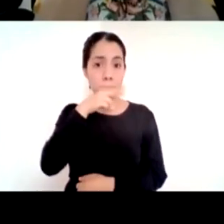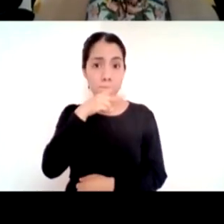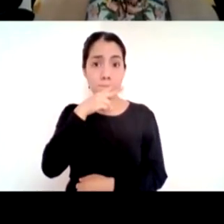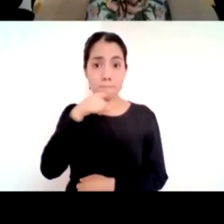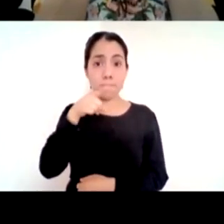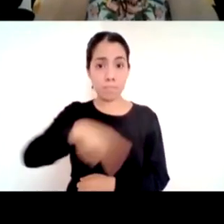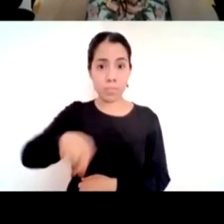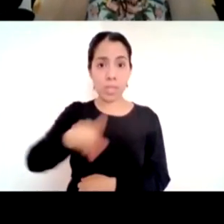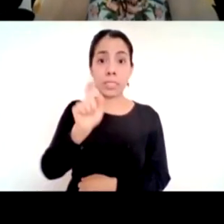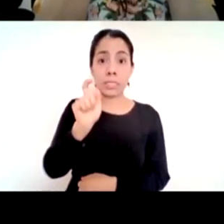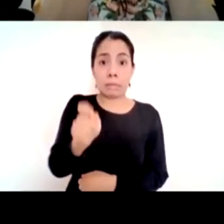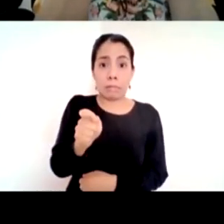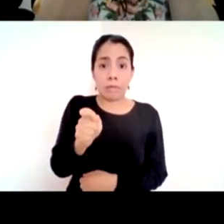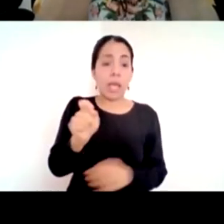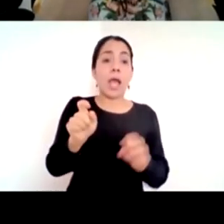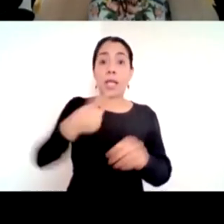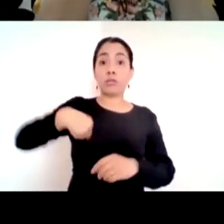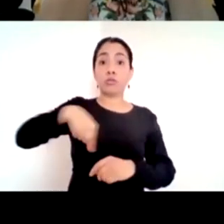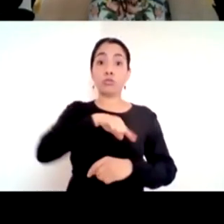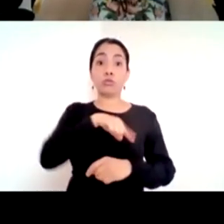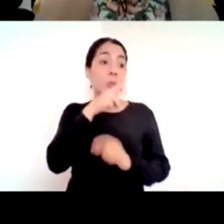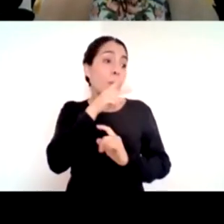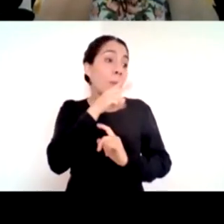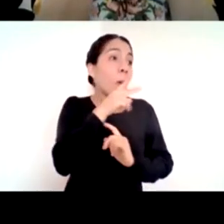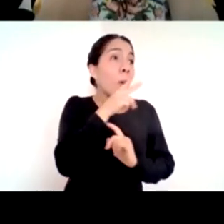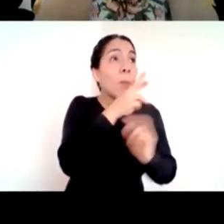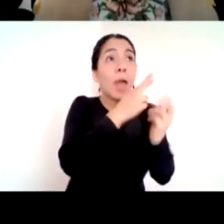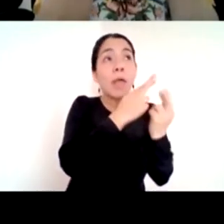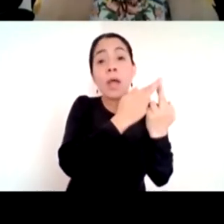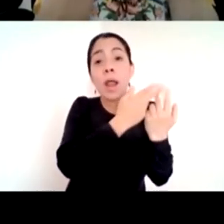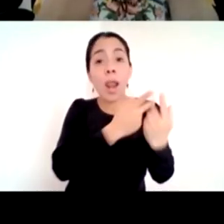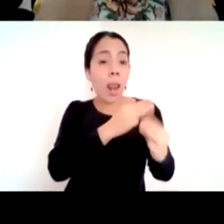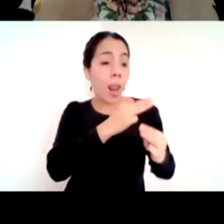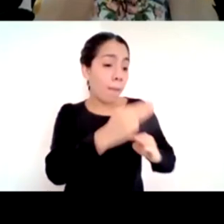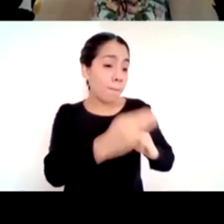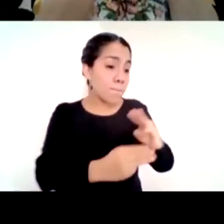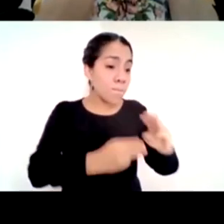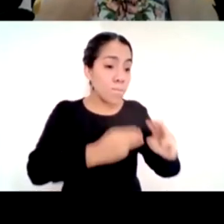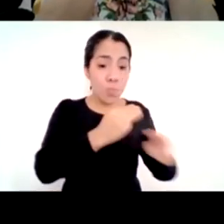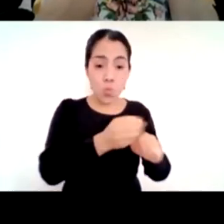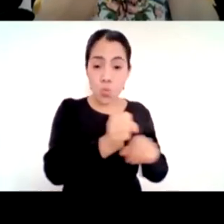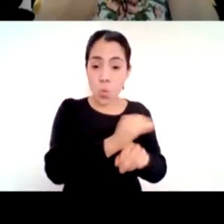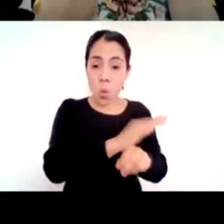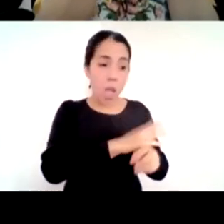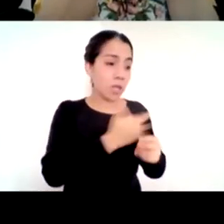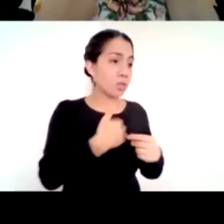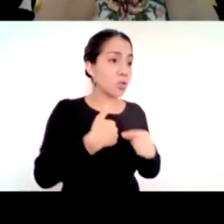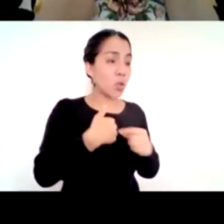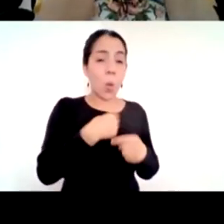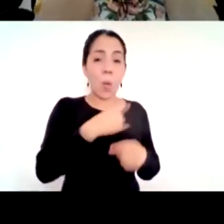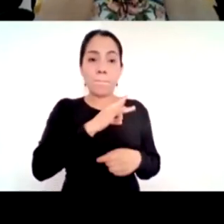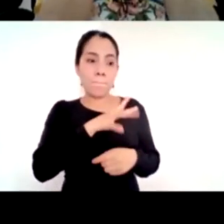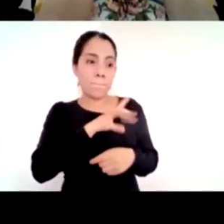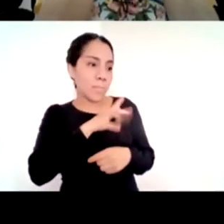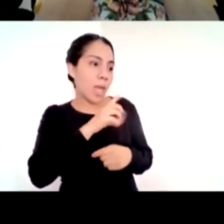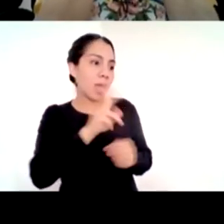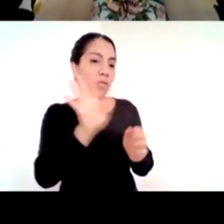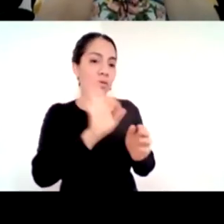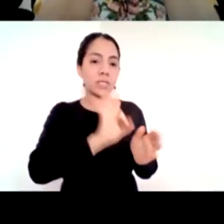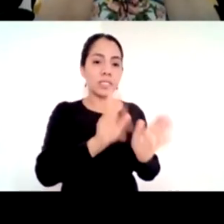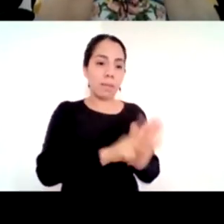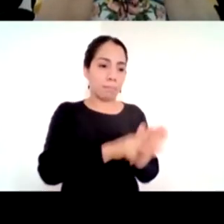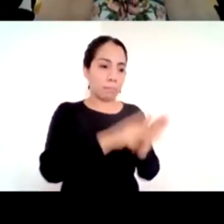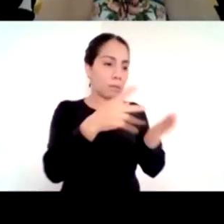tragedia educativa en un mundo en el que está trastornado por todos los elementos ya tengo miedo a abrir el periódico nosotros estamos